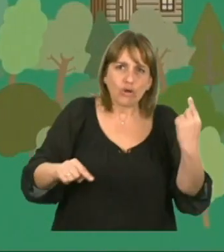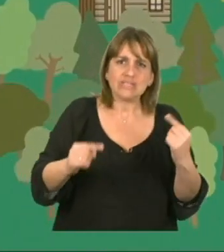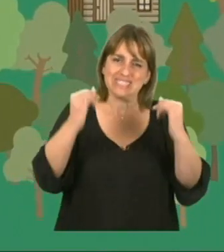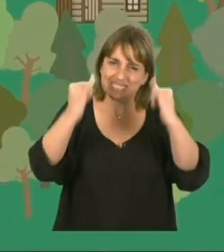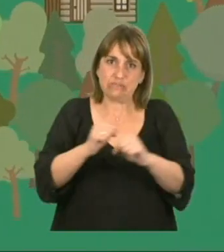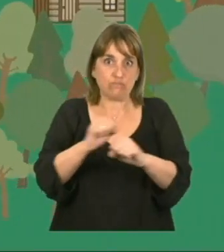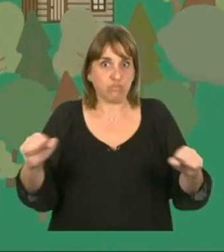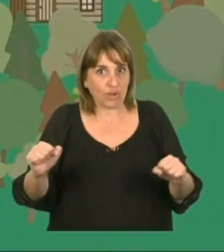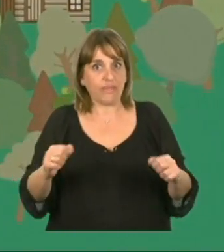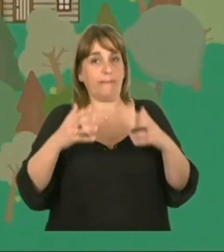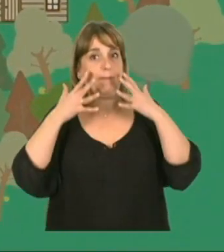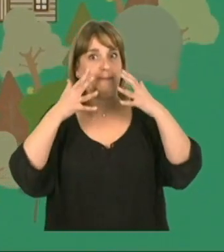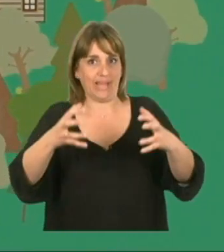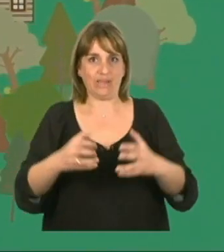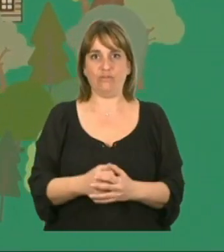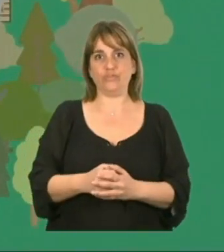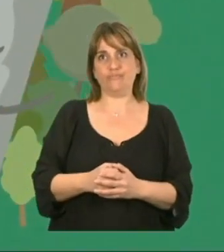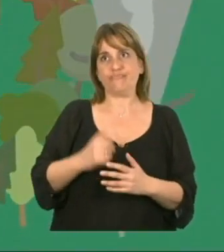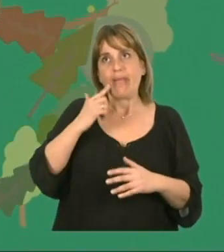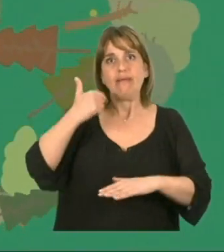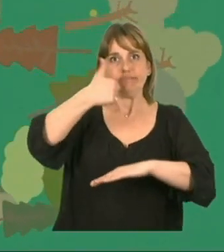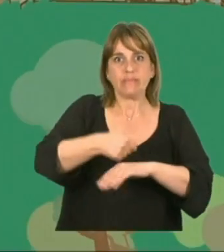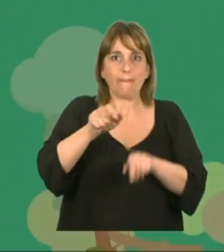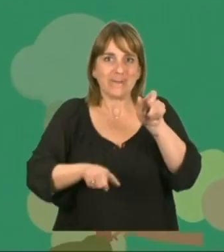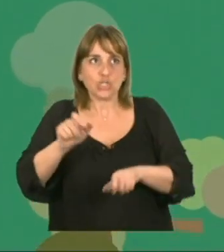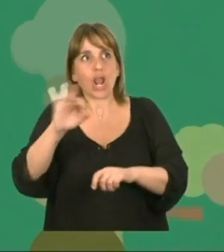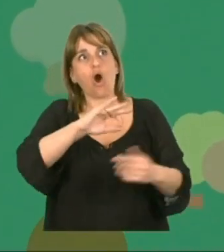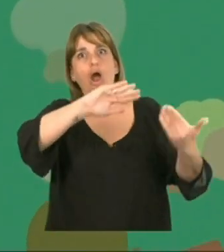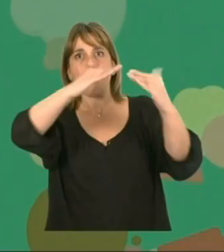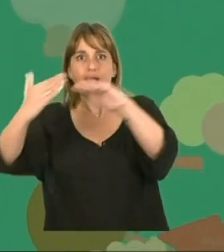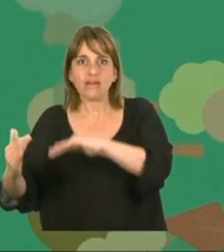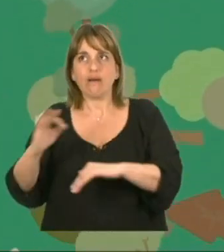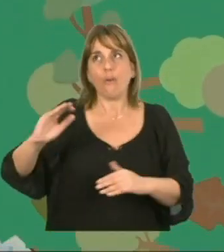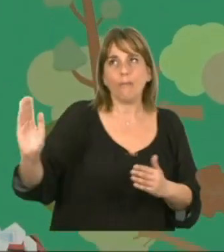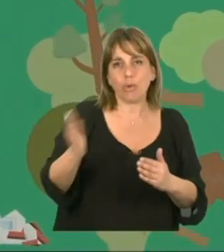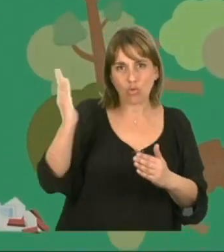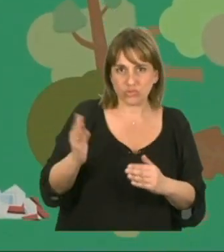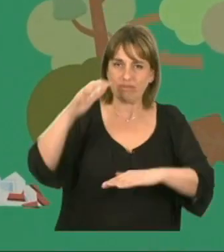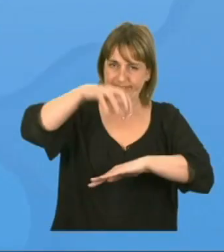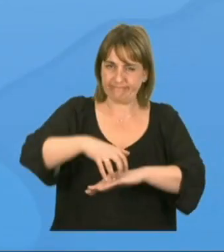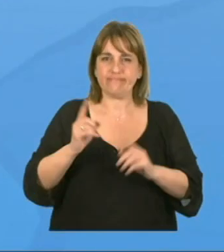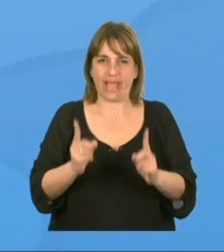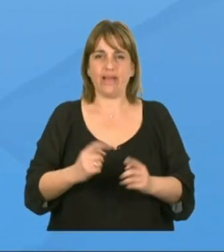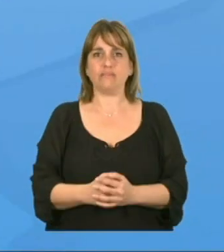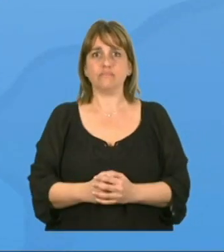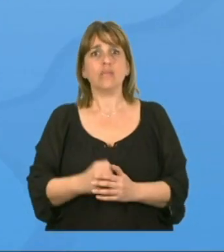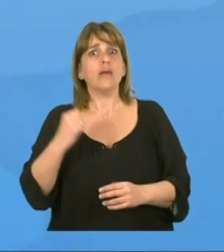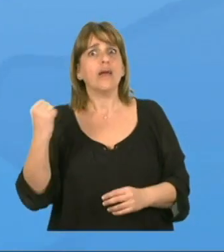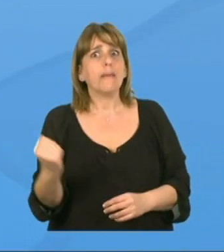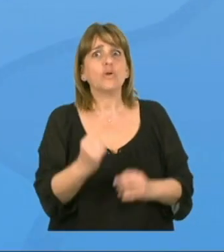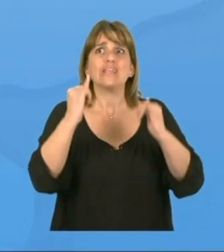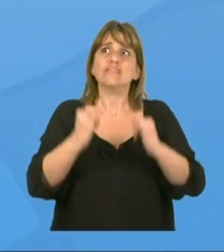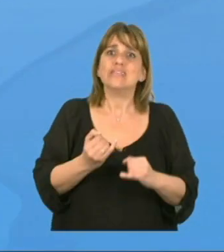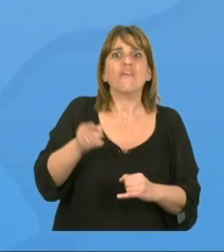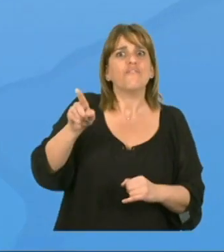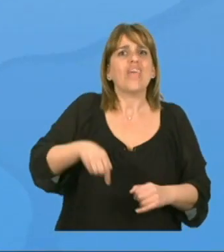convierte en un riesgo. Es decir, cuando hay presencia de personas o estructuras edilicias o productivas de por medio. Es clave tener en cuenta que aunque el origen